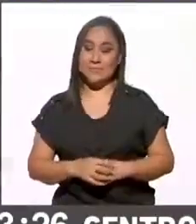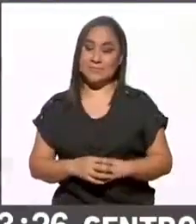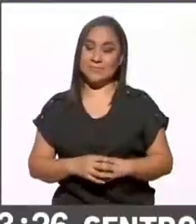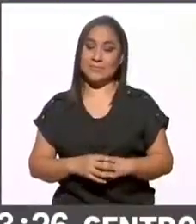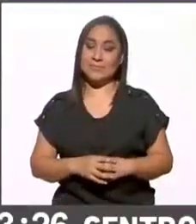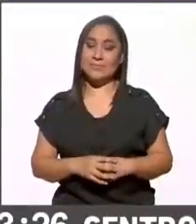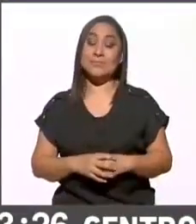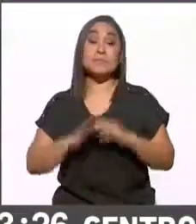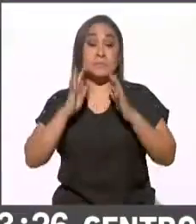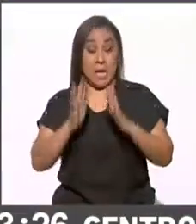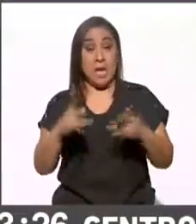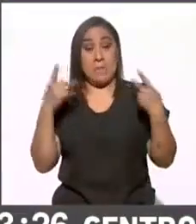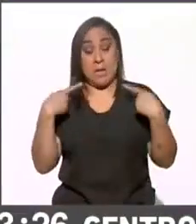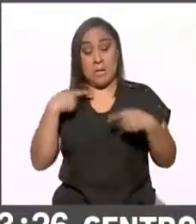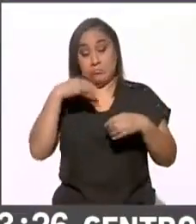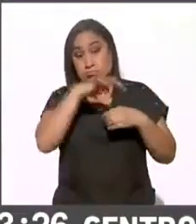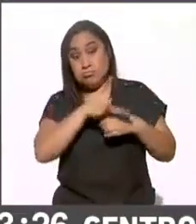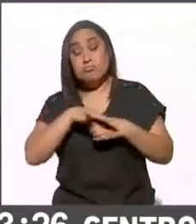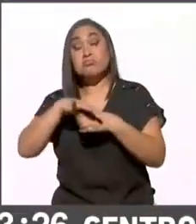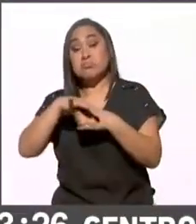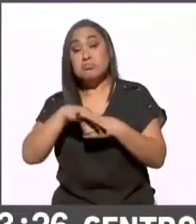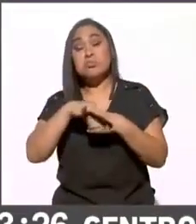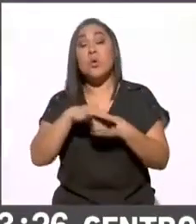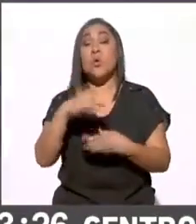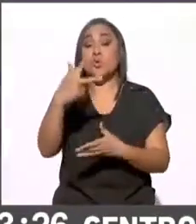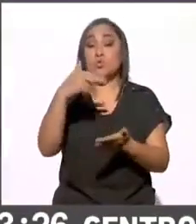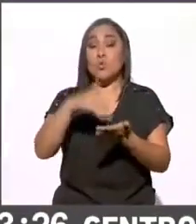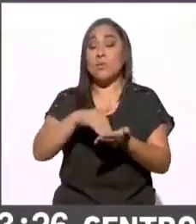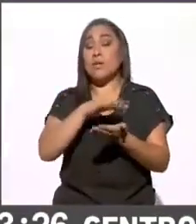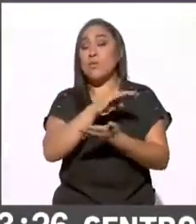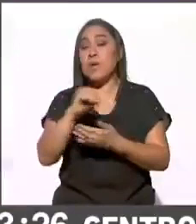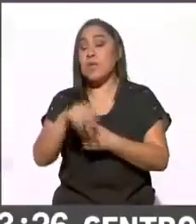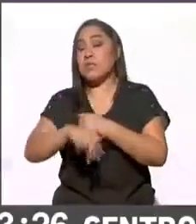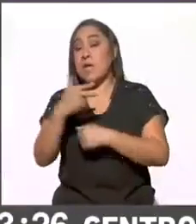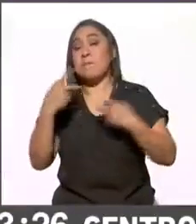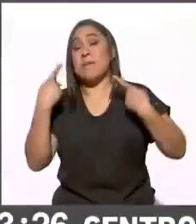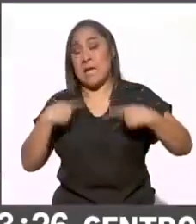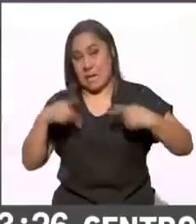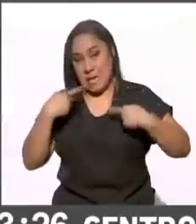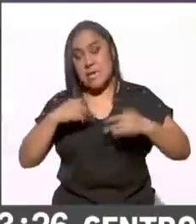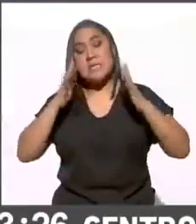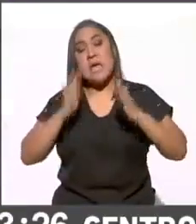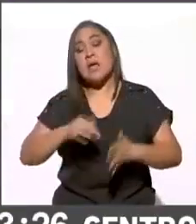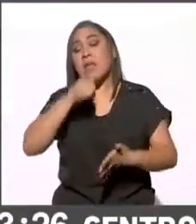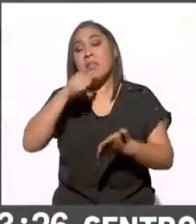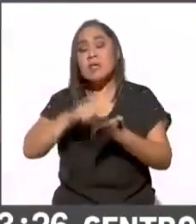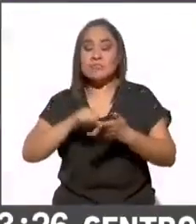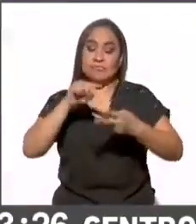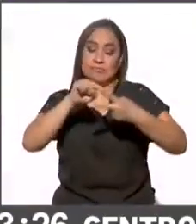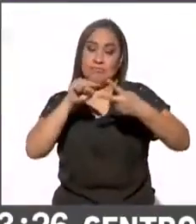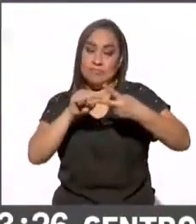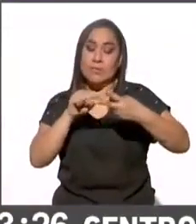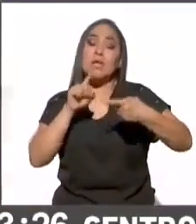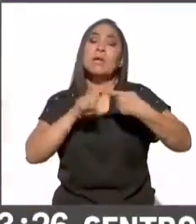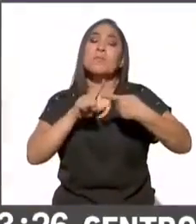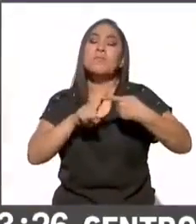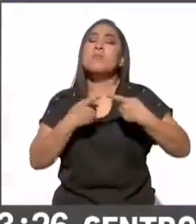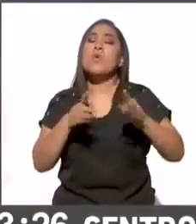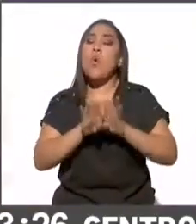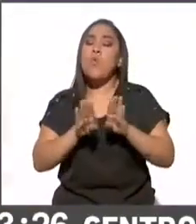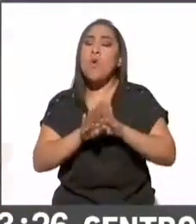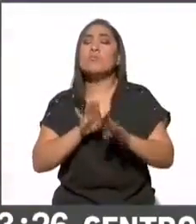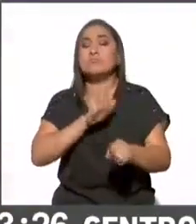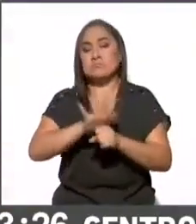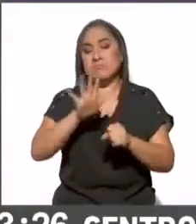Tuvimos una participación de 8.913 personas que emitieron su voto por dos modalidades. La primera modalidad, a